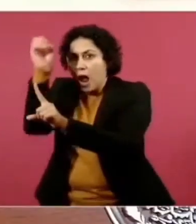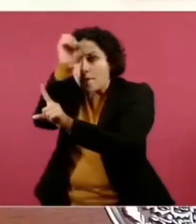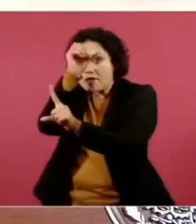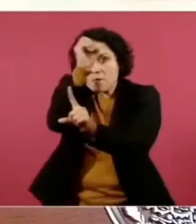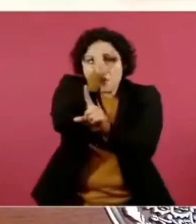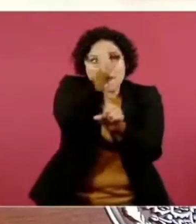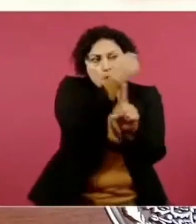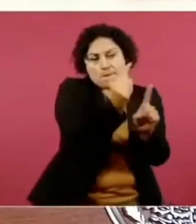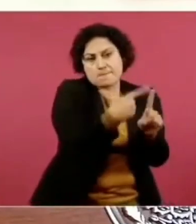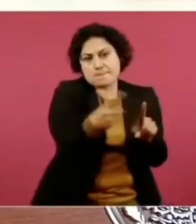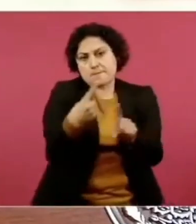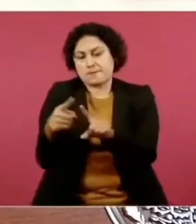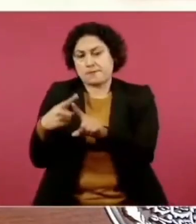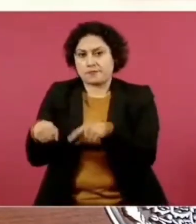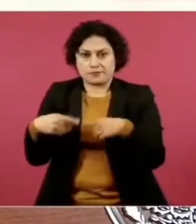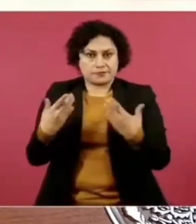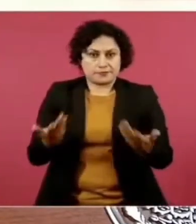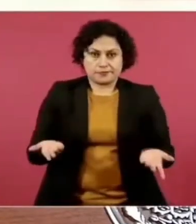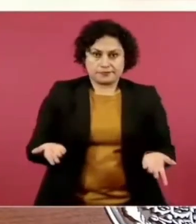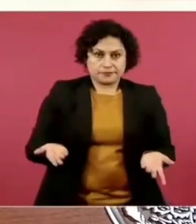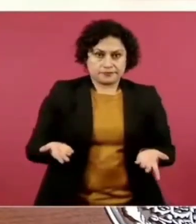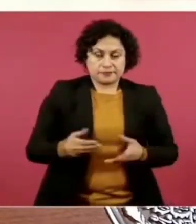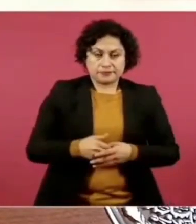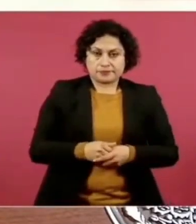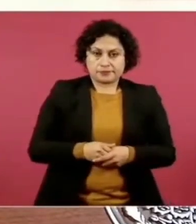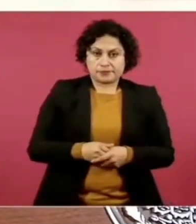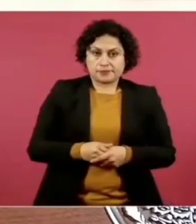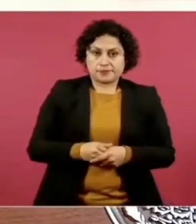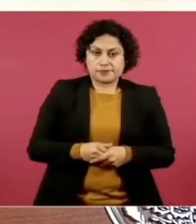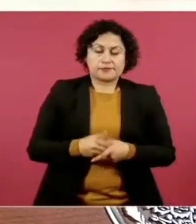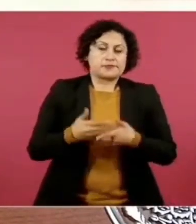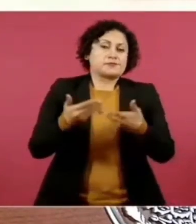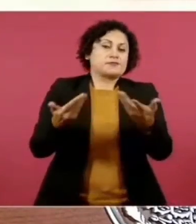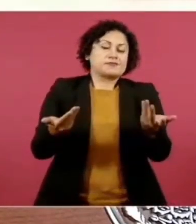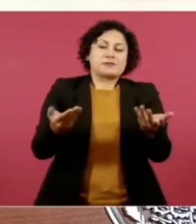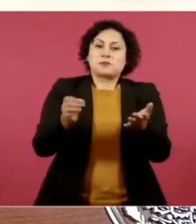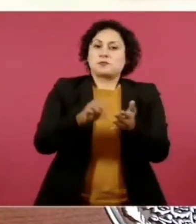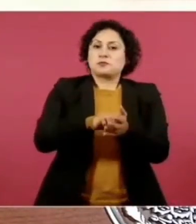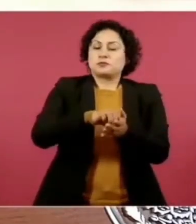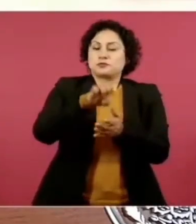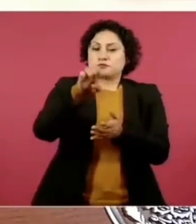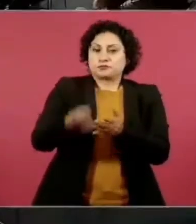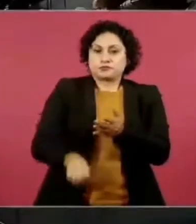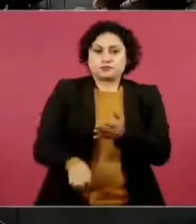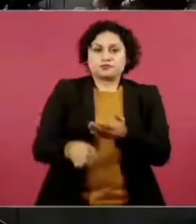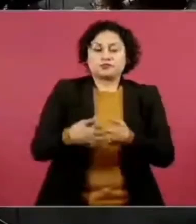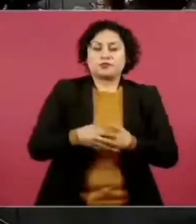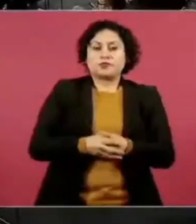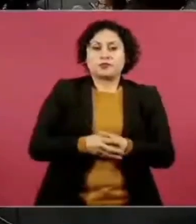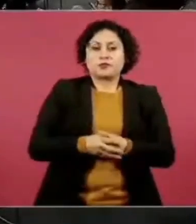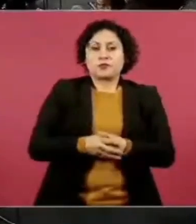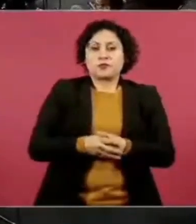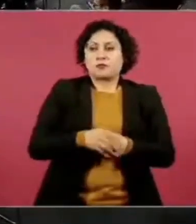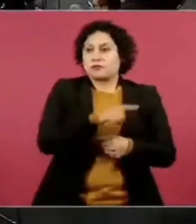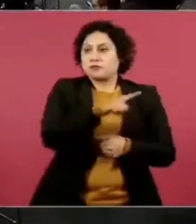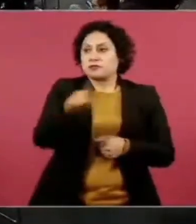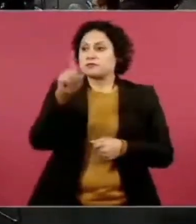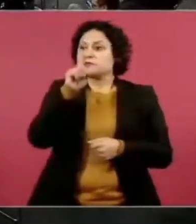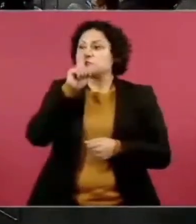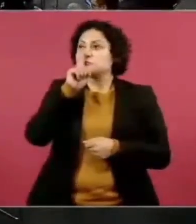nadie se queda callado,